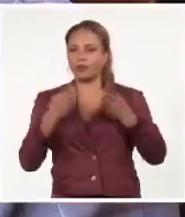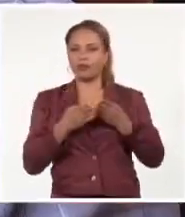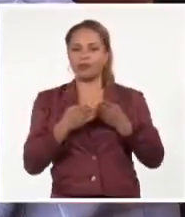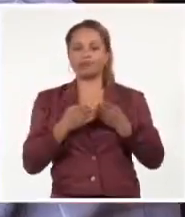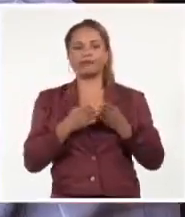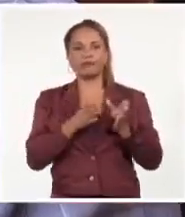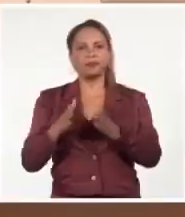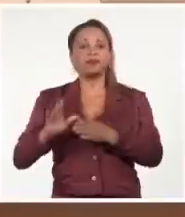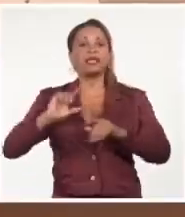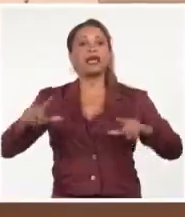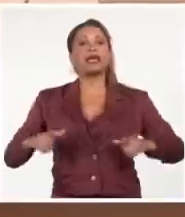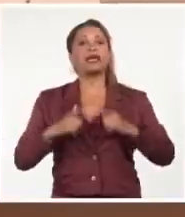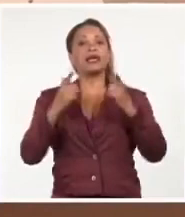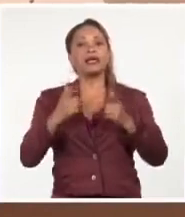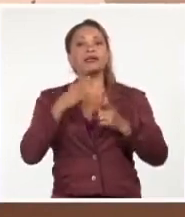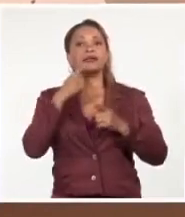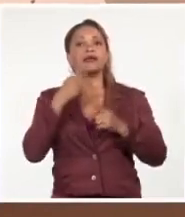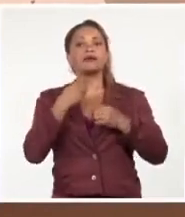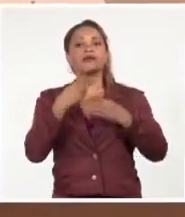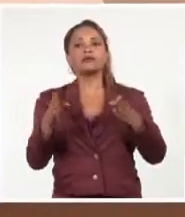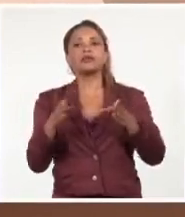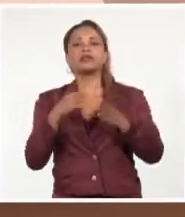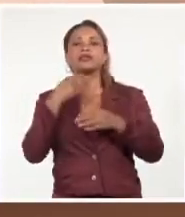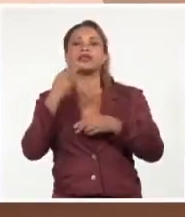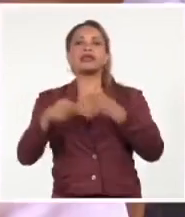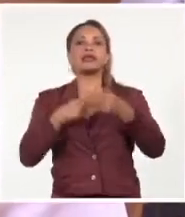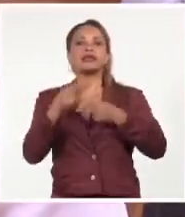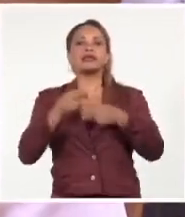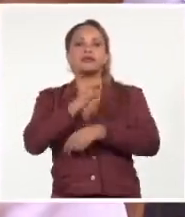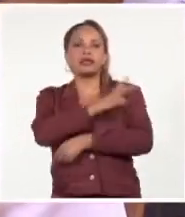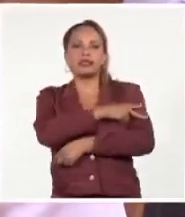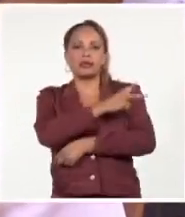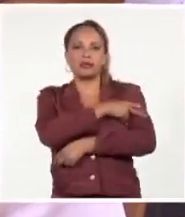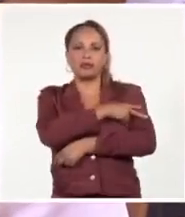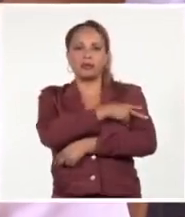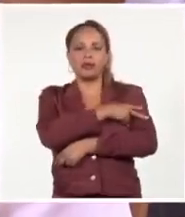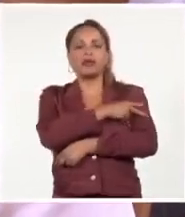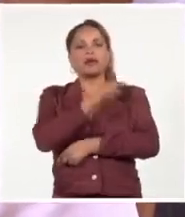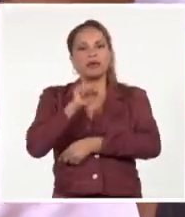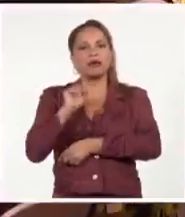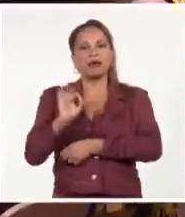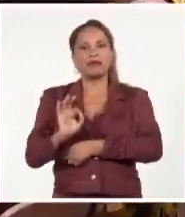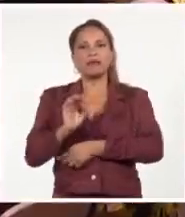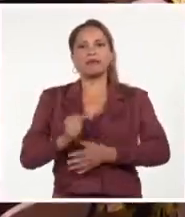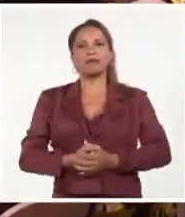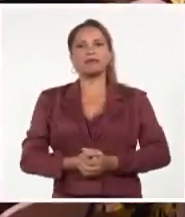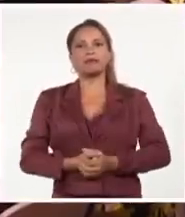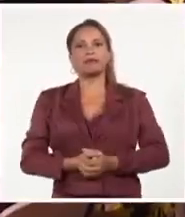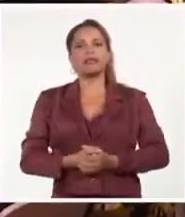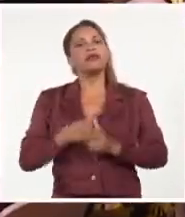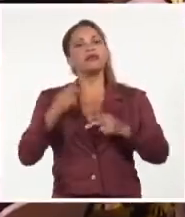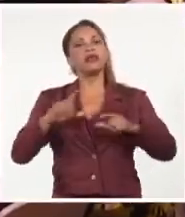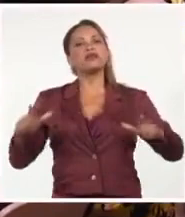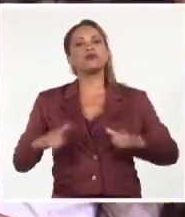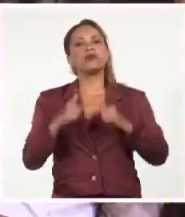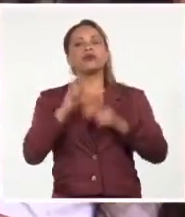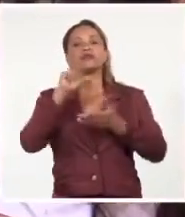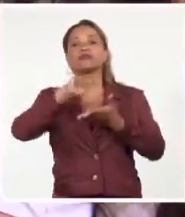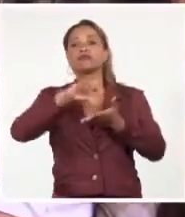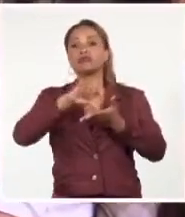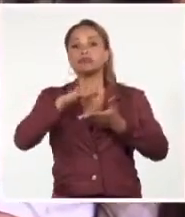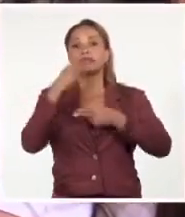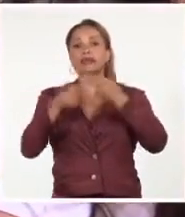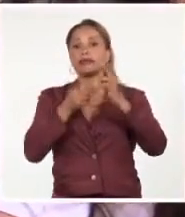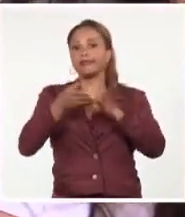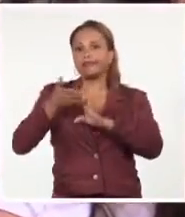reapertura en una secundaria básica capitalina. Se hace este acto en un centro que se le hizo una reparación capital por la